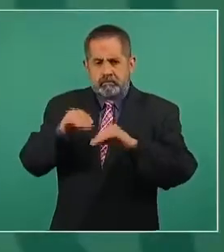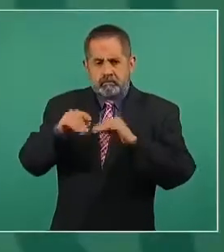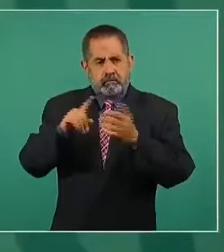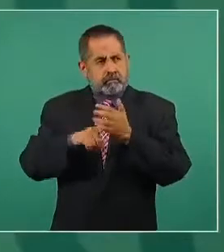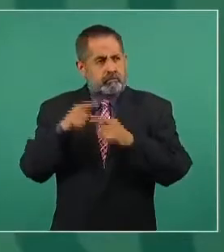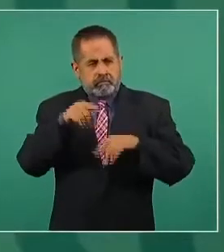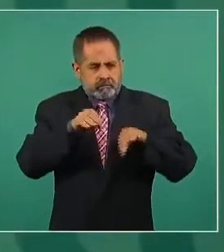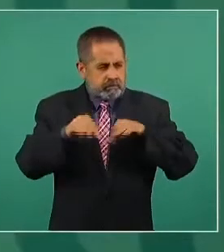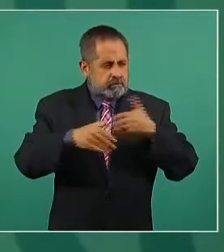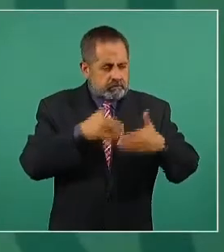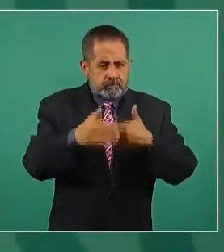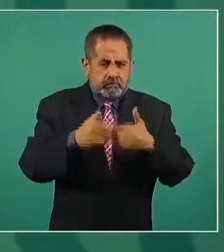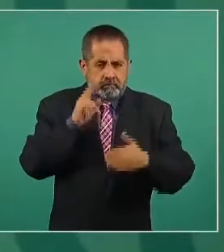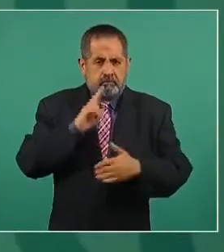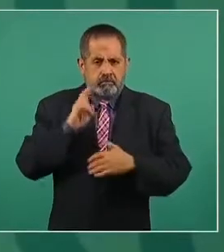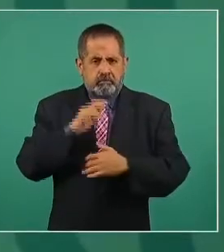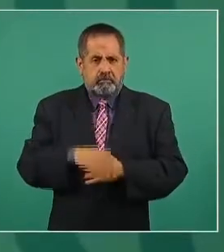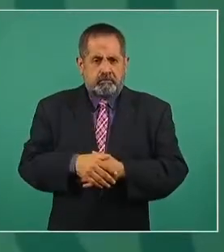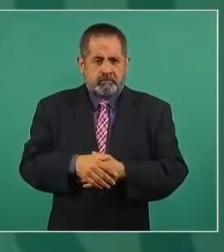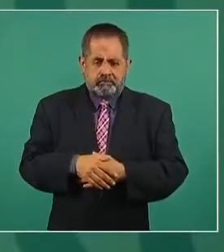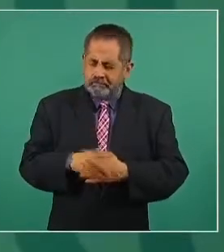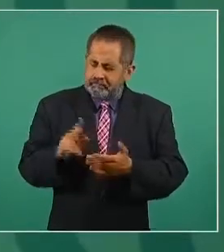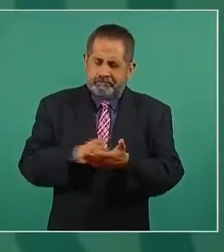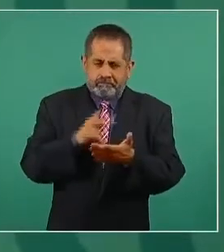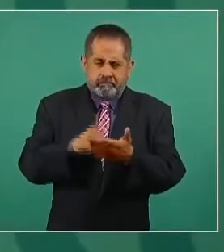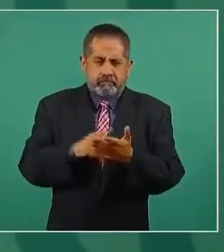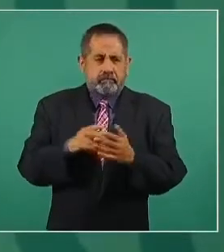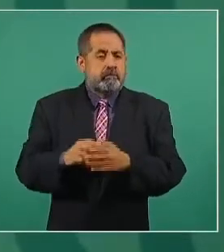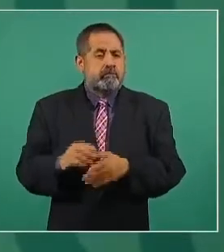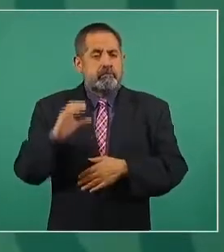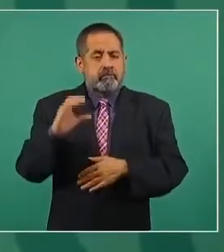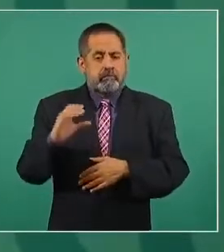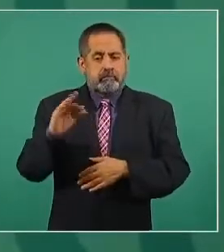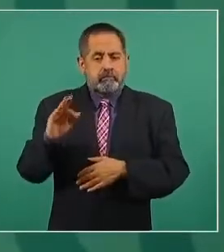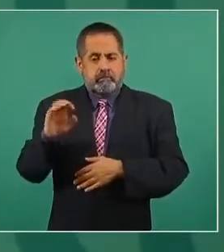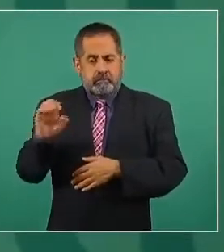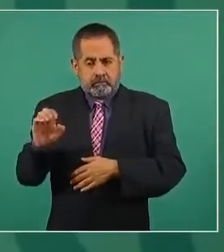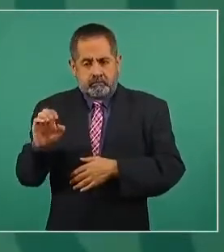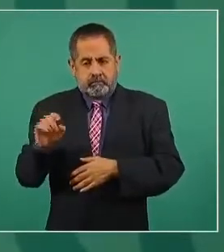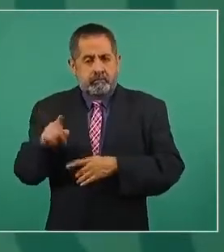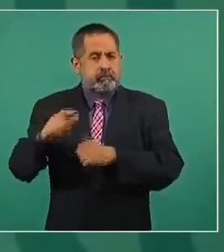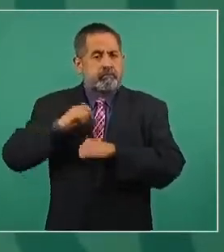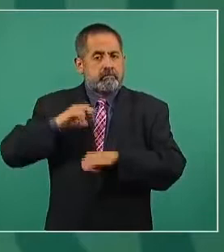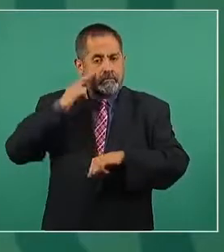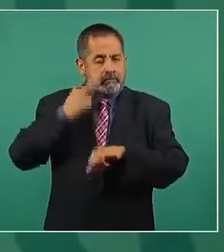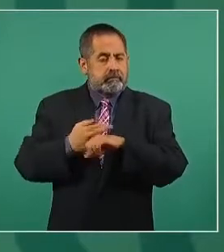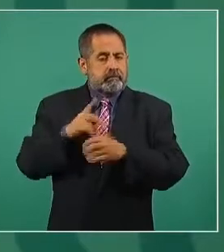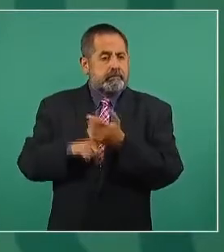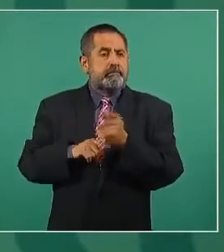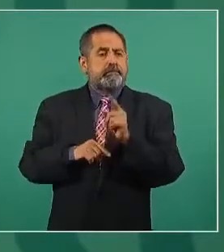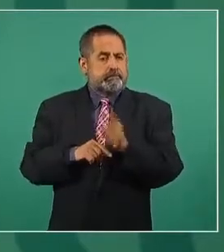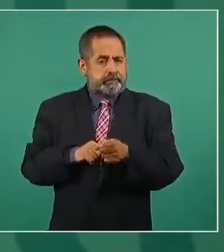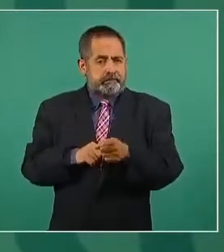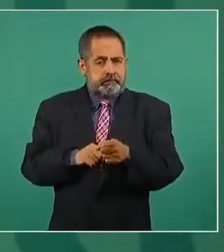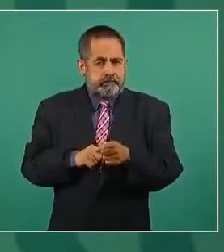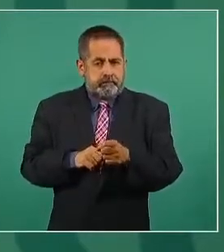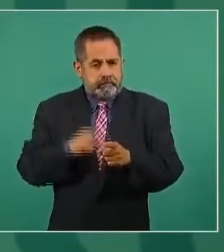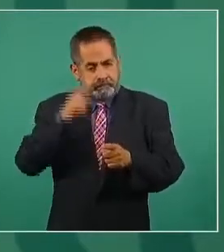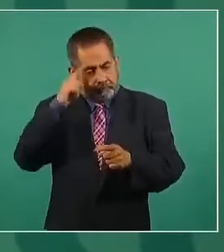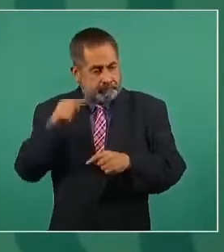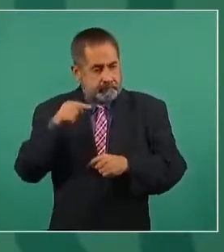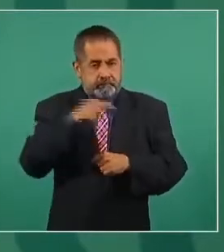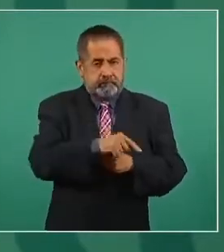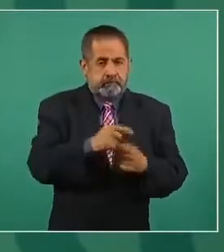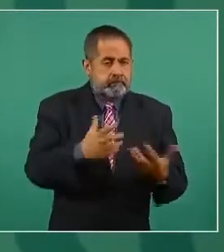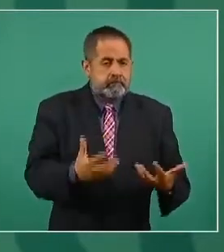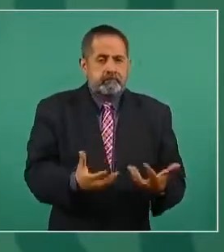constantemente. La Comisión Federal de Electricidad es la encargada del rescate